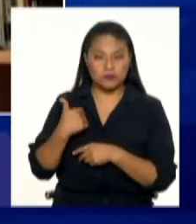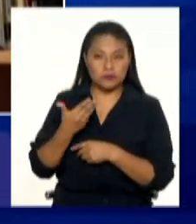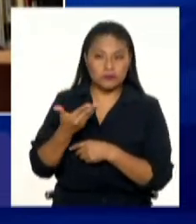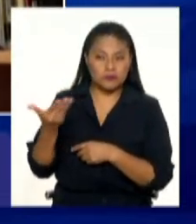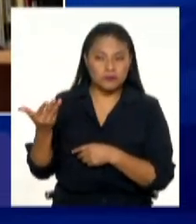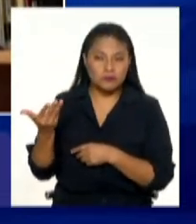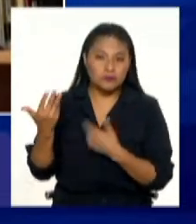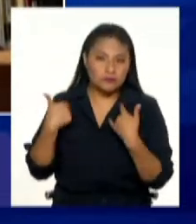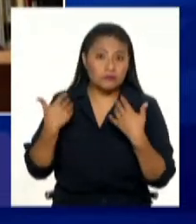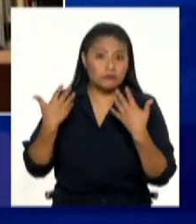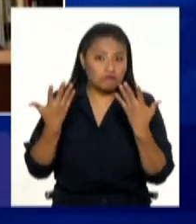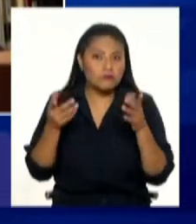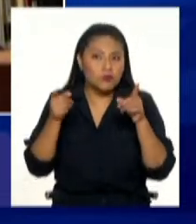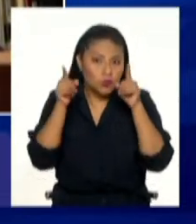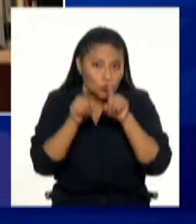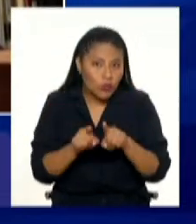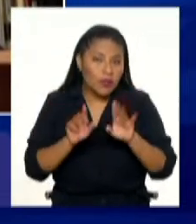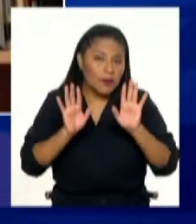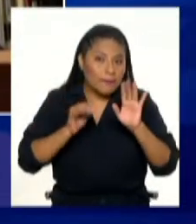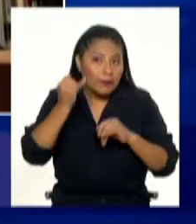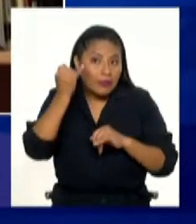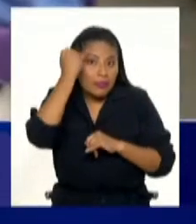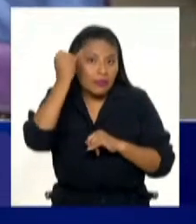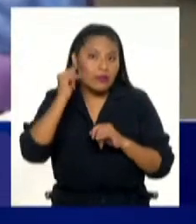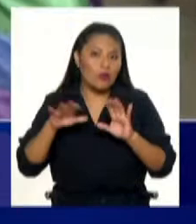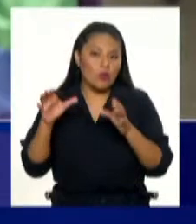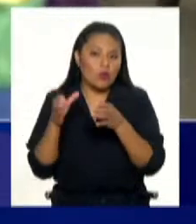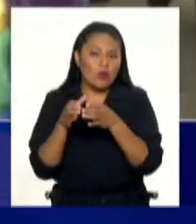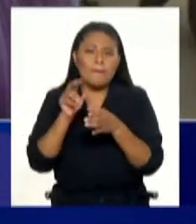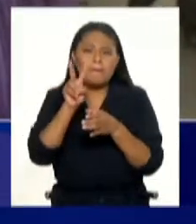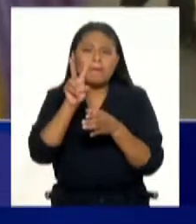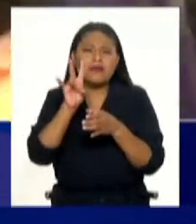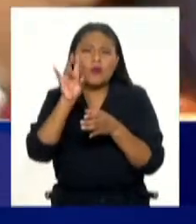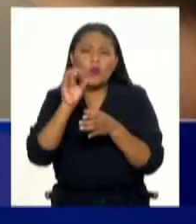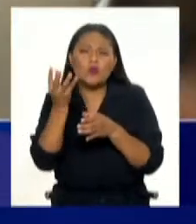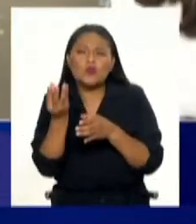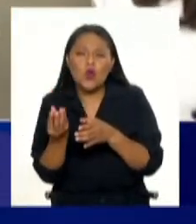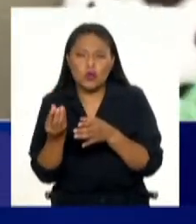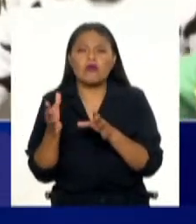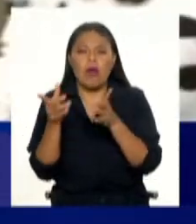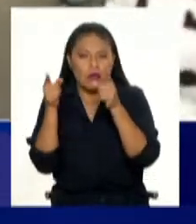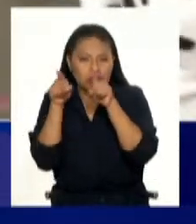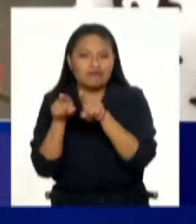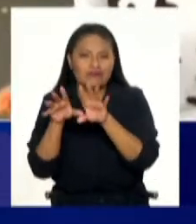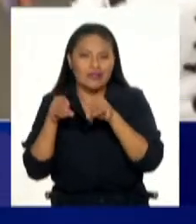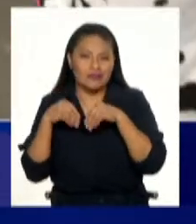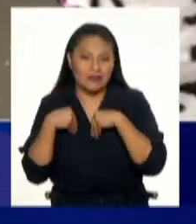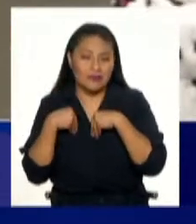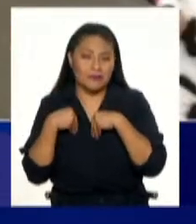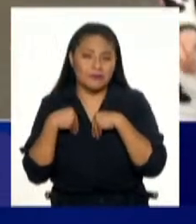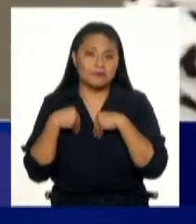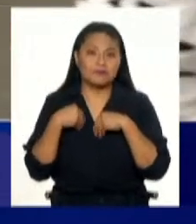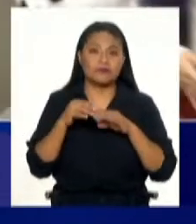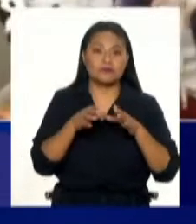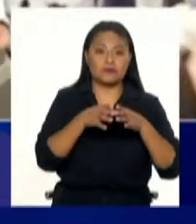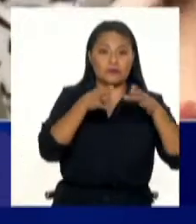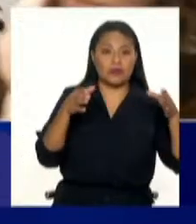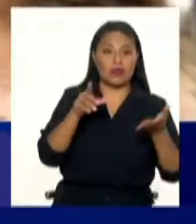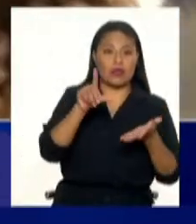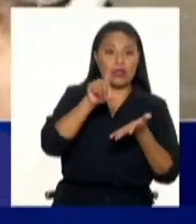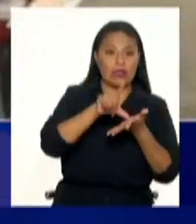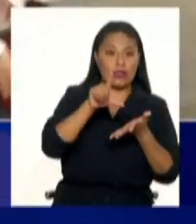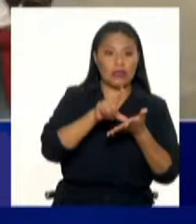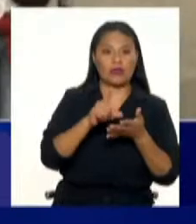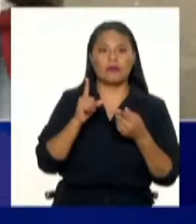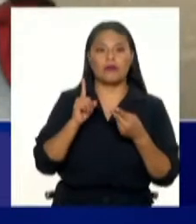que estarían de acuerdo con esta idea. Por supuesto, con diferencias importantes, en ambos casos, en Lima, las personas